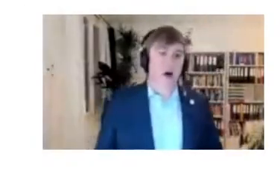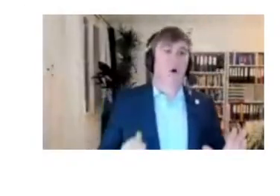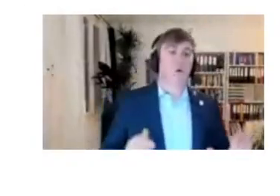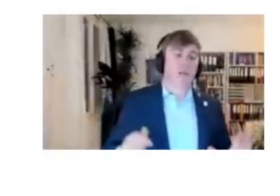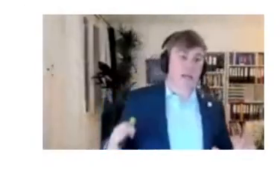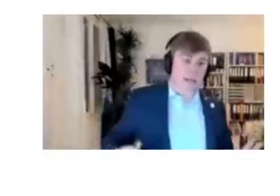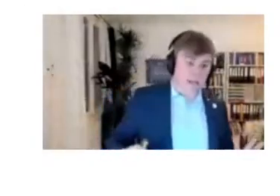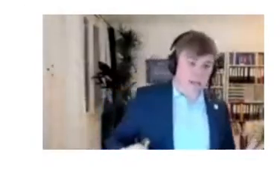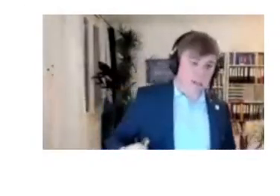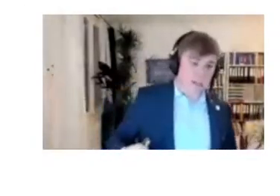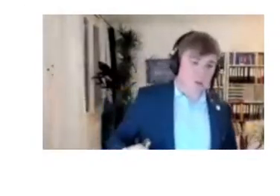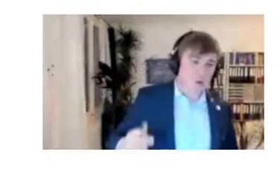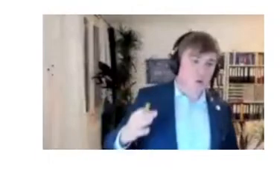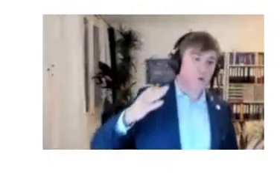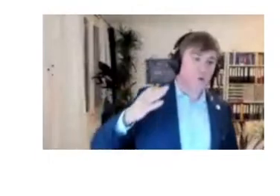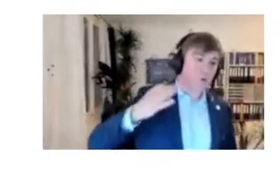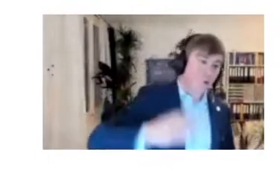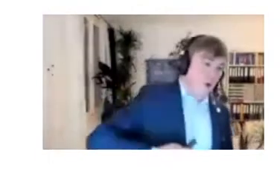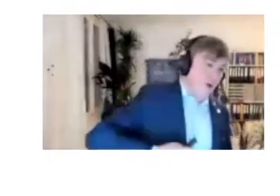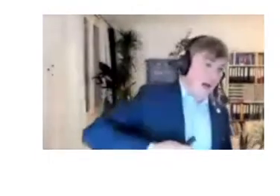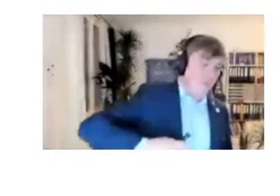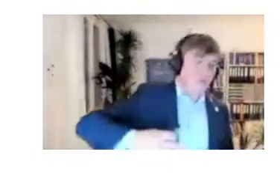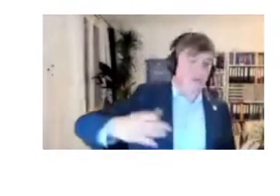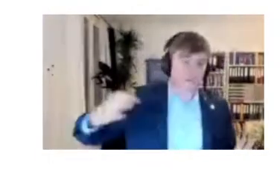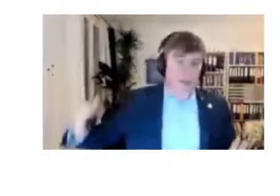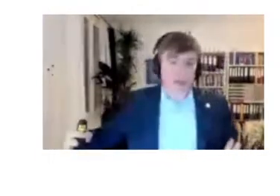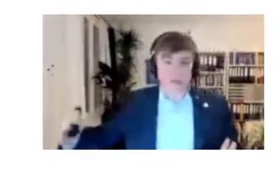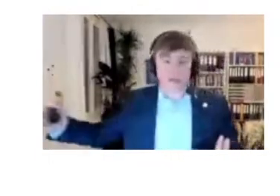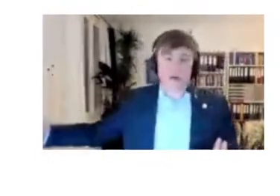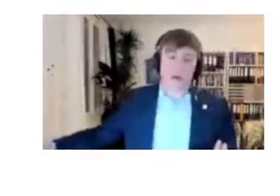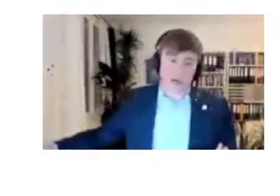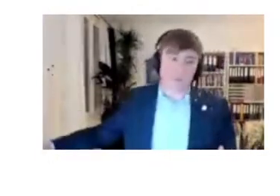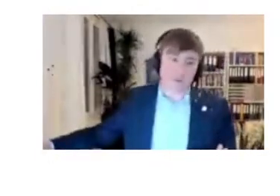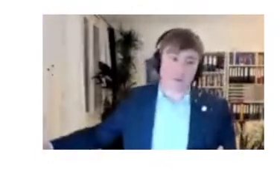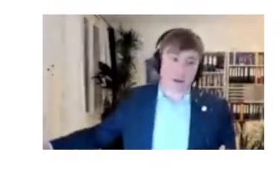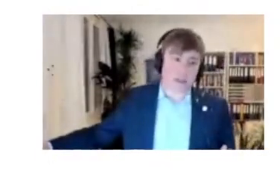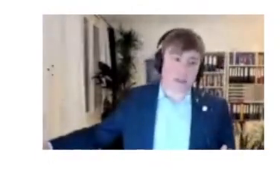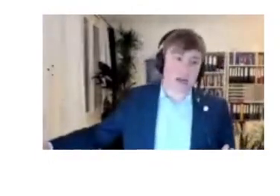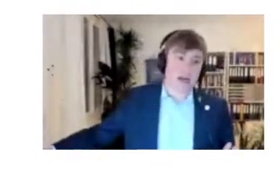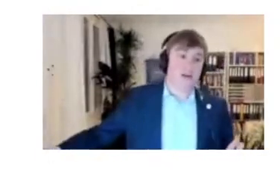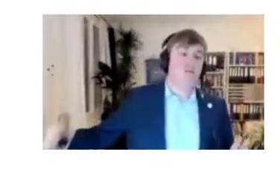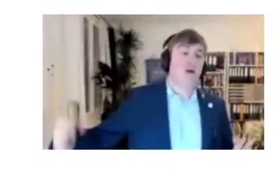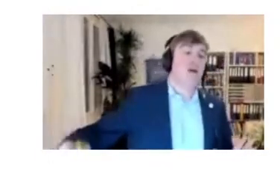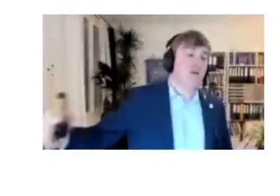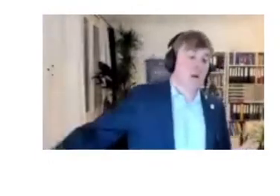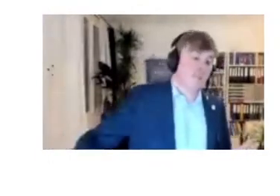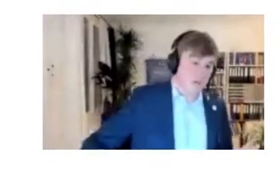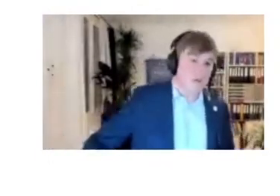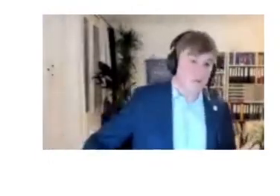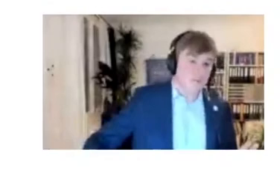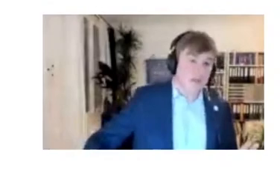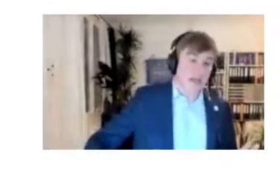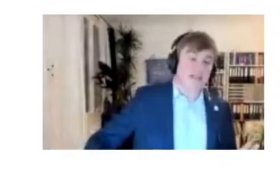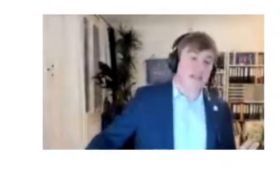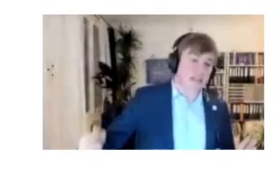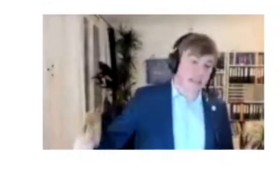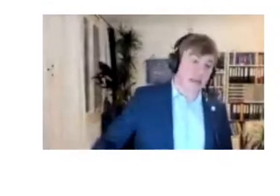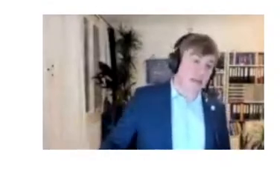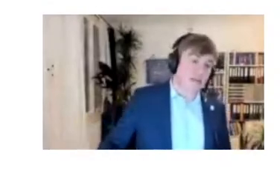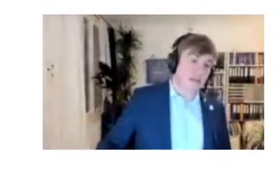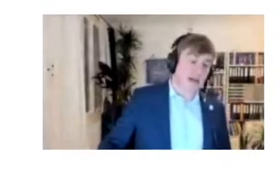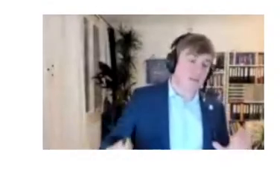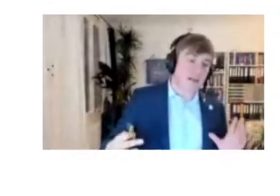only enter into one up to three Zero Rating programs. Very, very few can